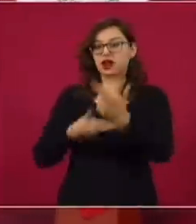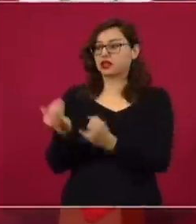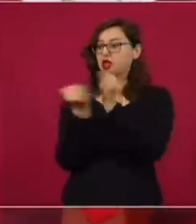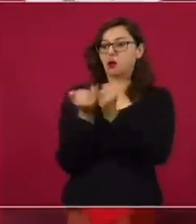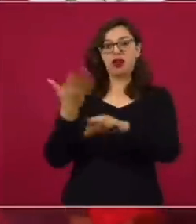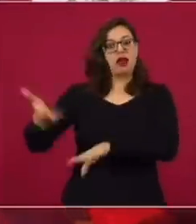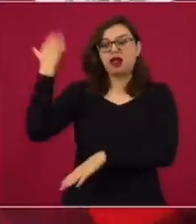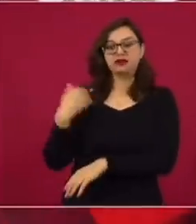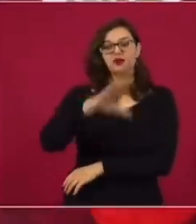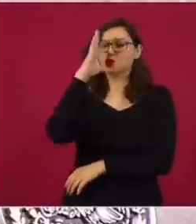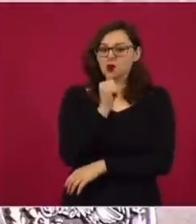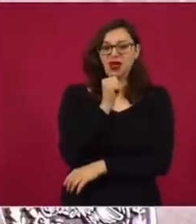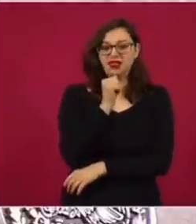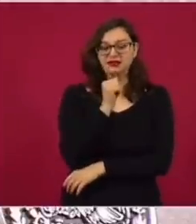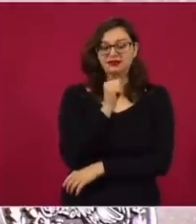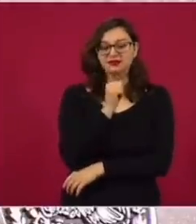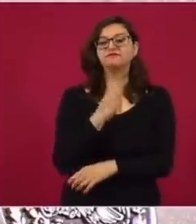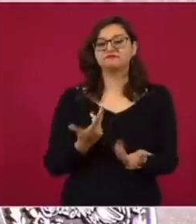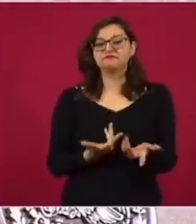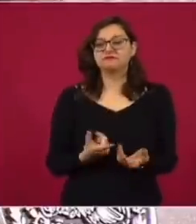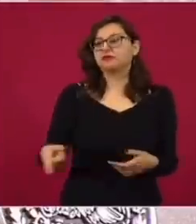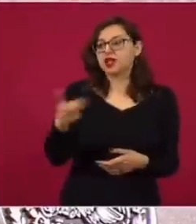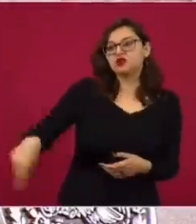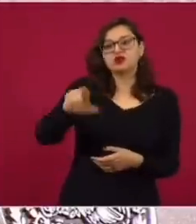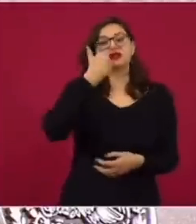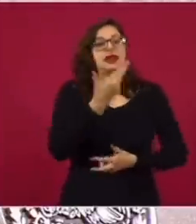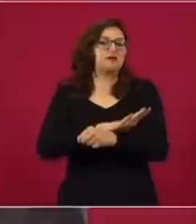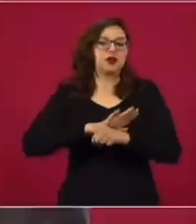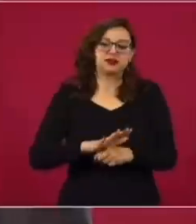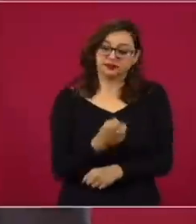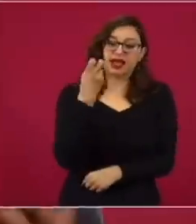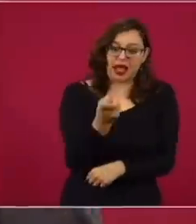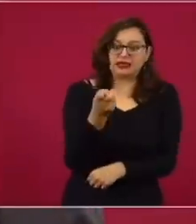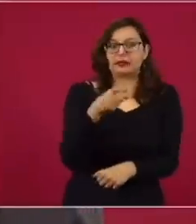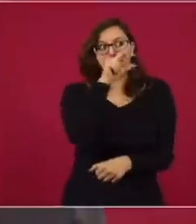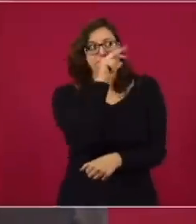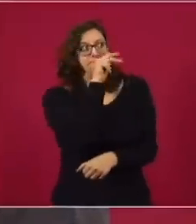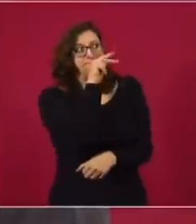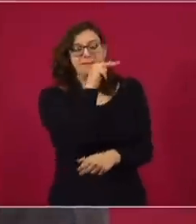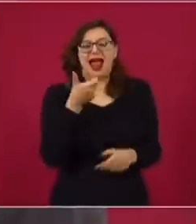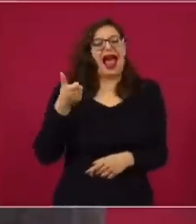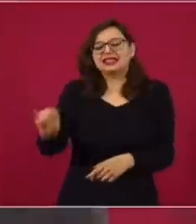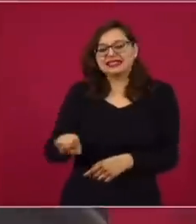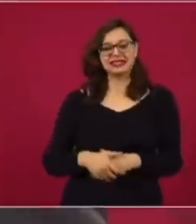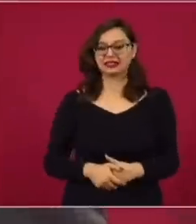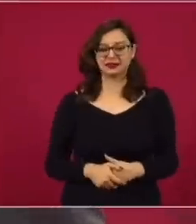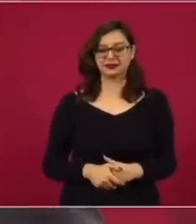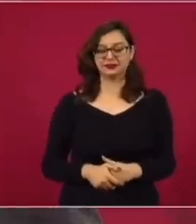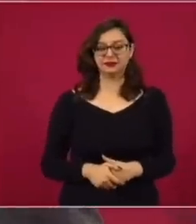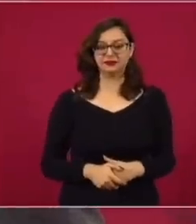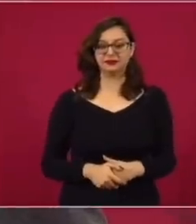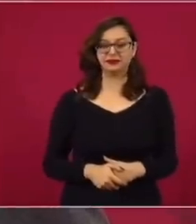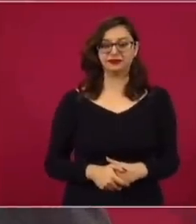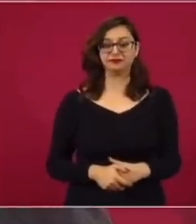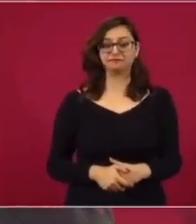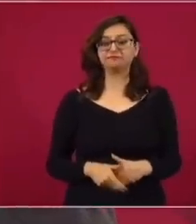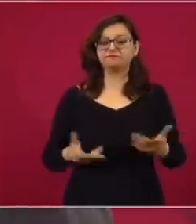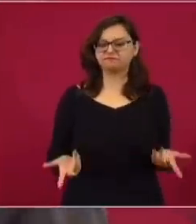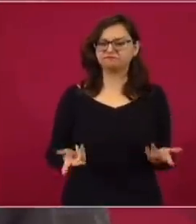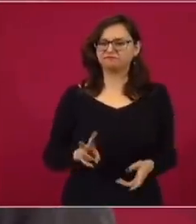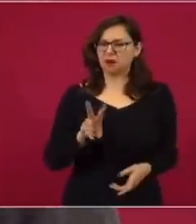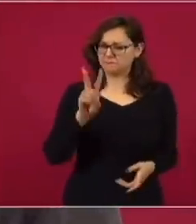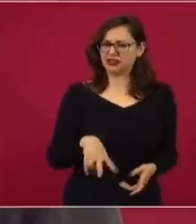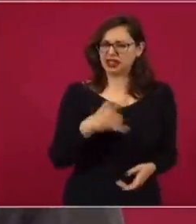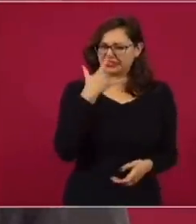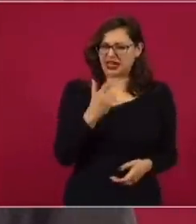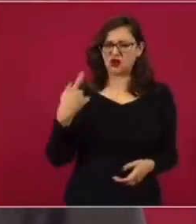y mantener sus privilegios de antes. Y es muy peculiar,